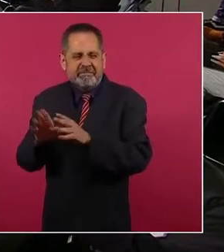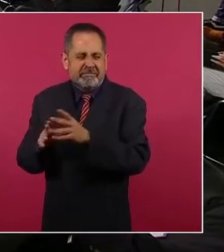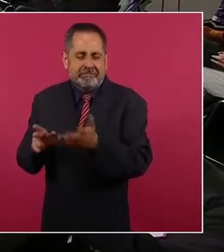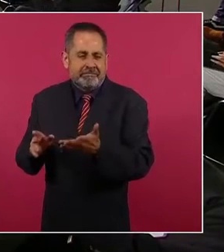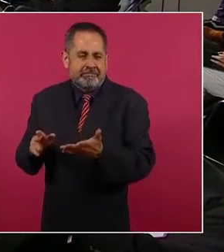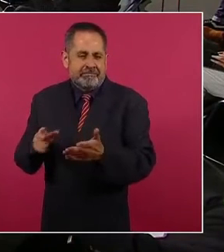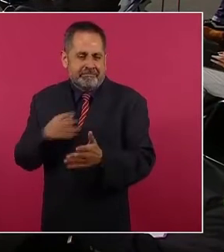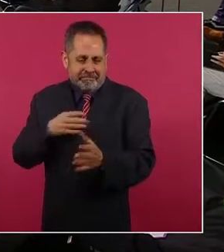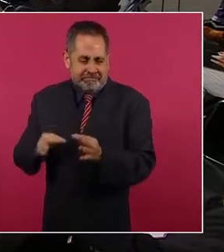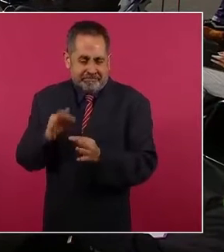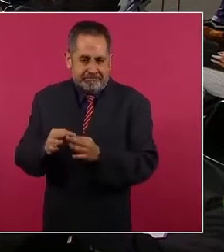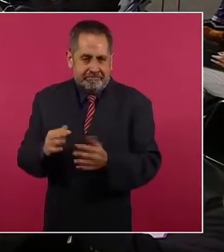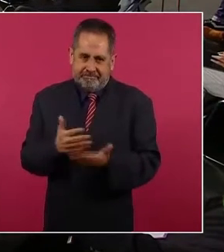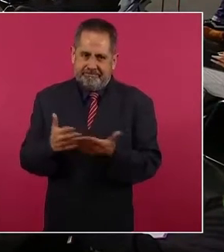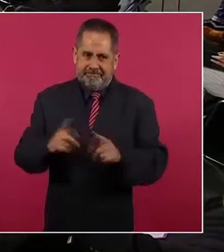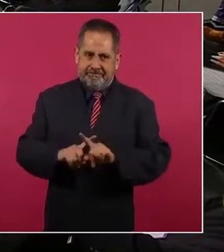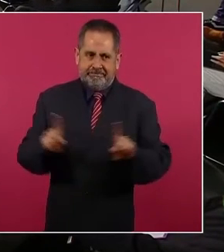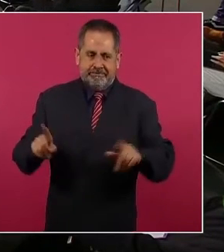Ahora no,